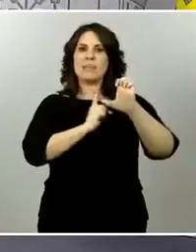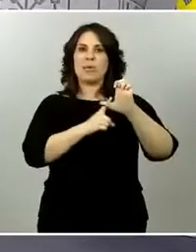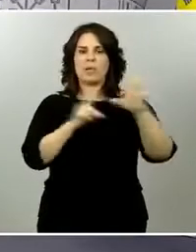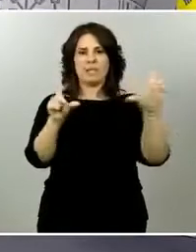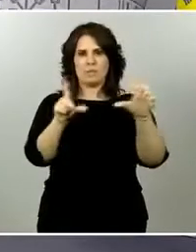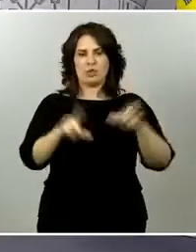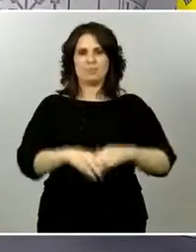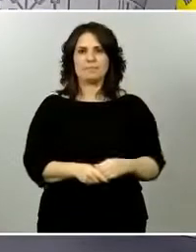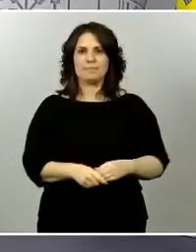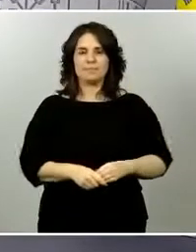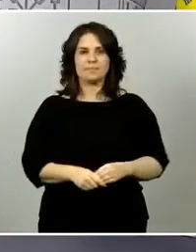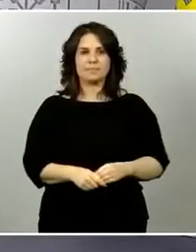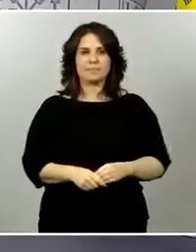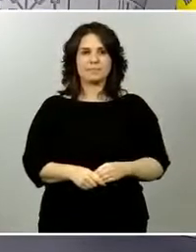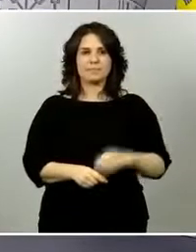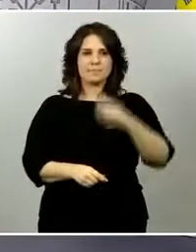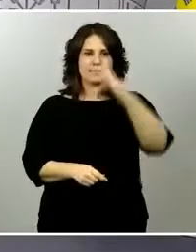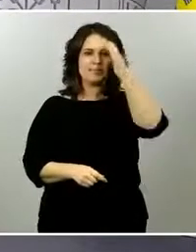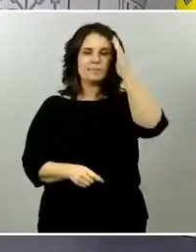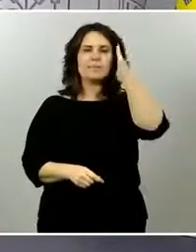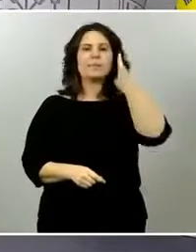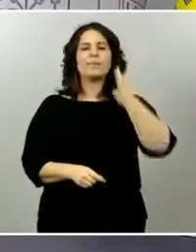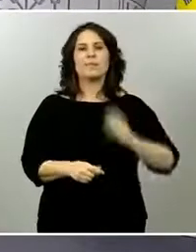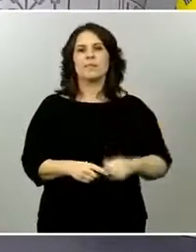se tiene que hacer de esta mascarilla por parte de estos colectivos.